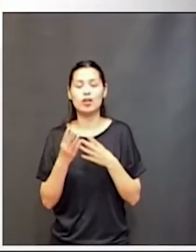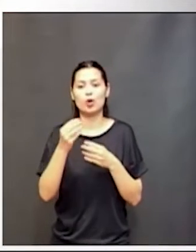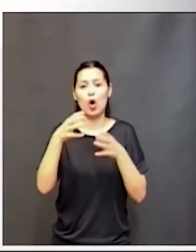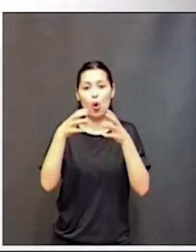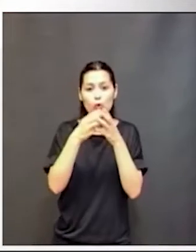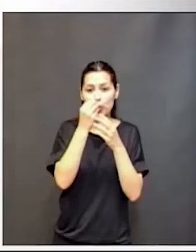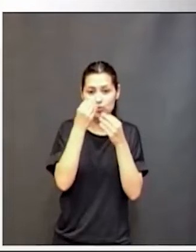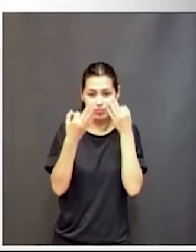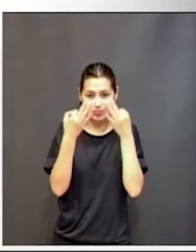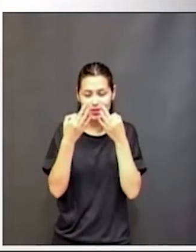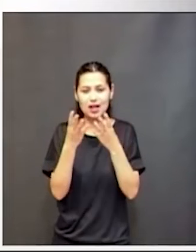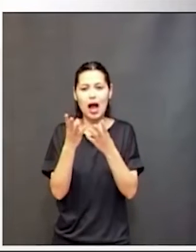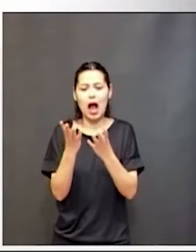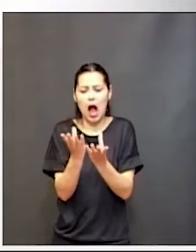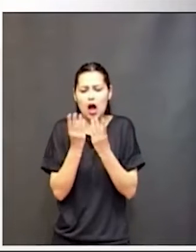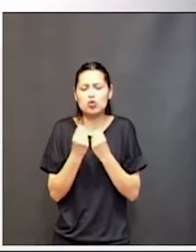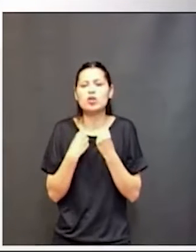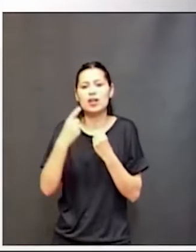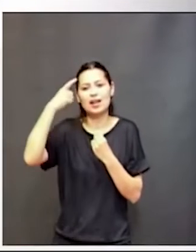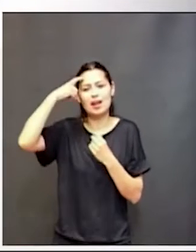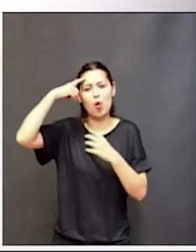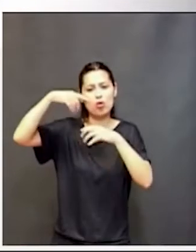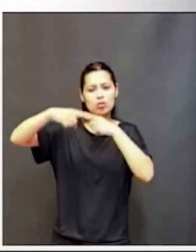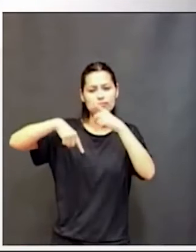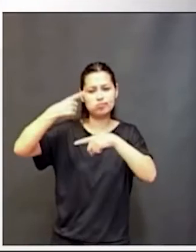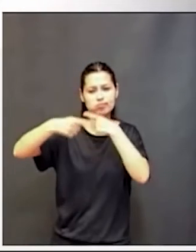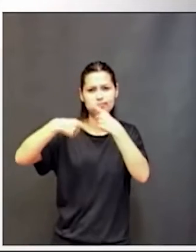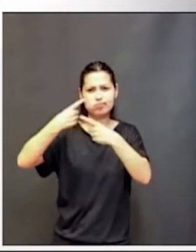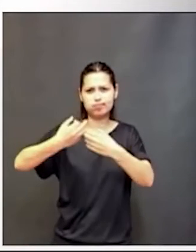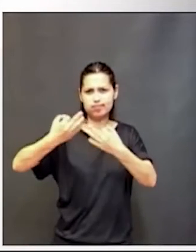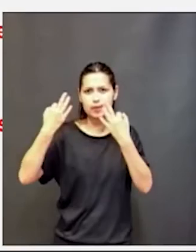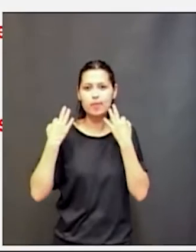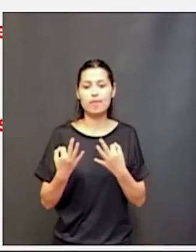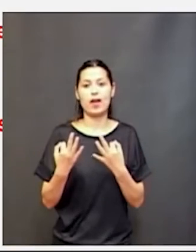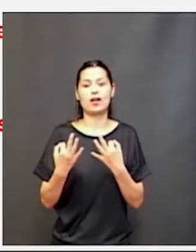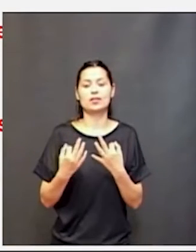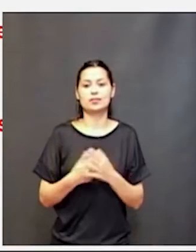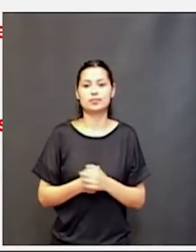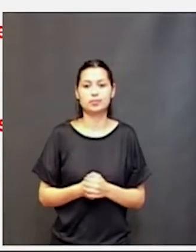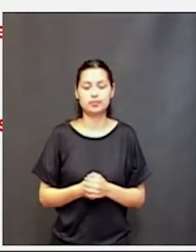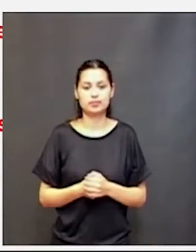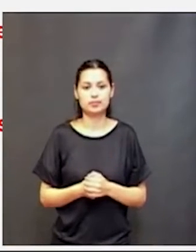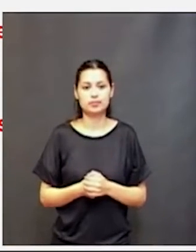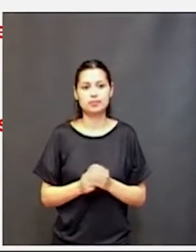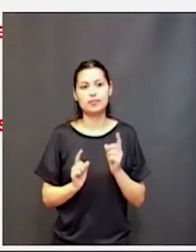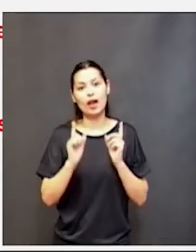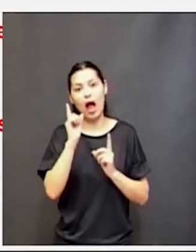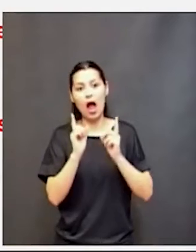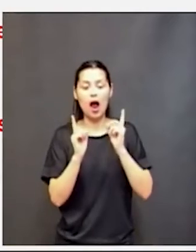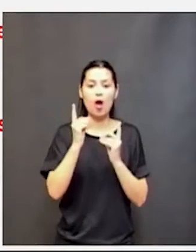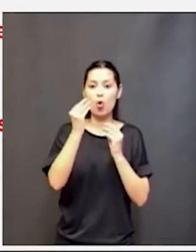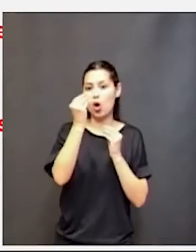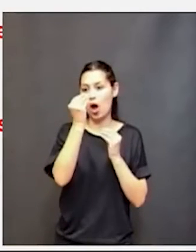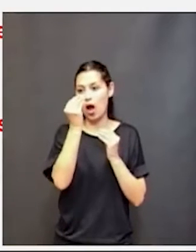exitoso que se consoliden los aprendizajes y bueno hay algunos alimentos que van a